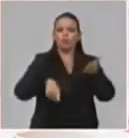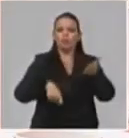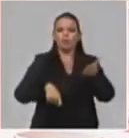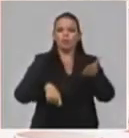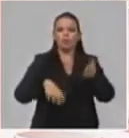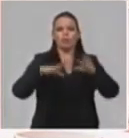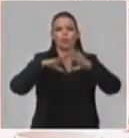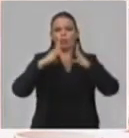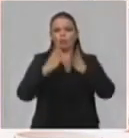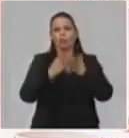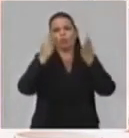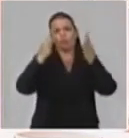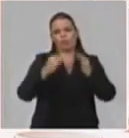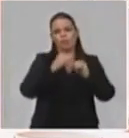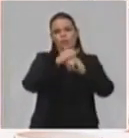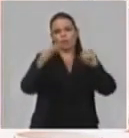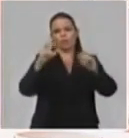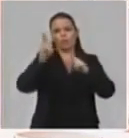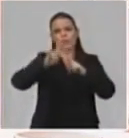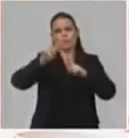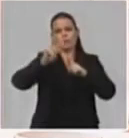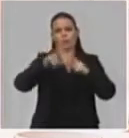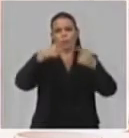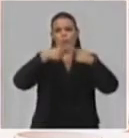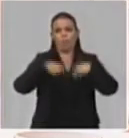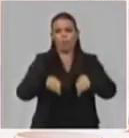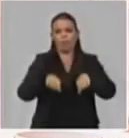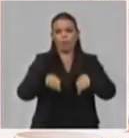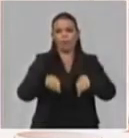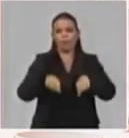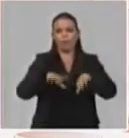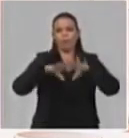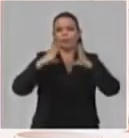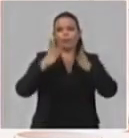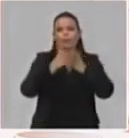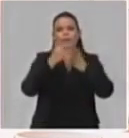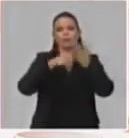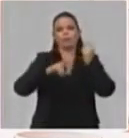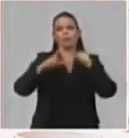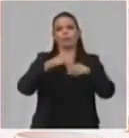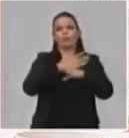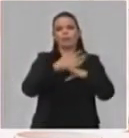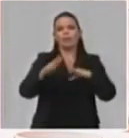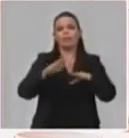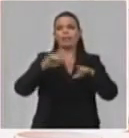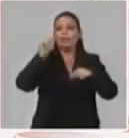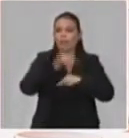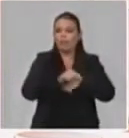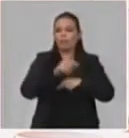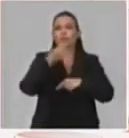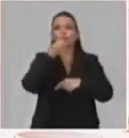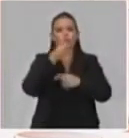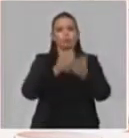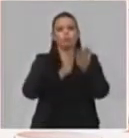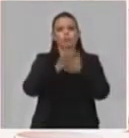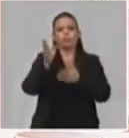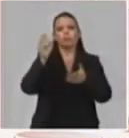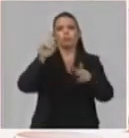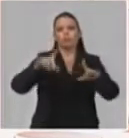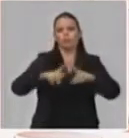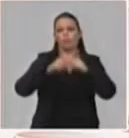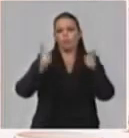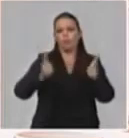televisión, pero sí en cada territorio. Y además son cosas que después se pueden aplicar. Como